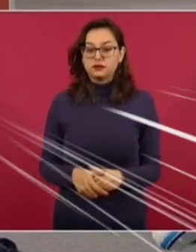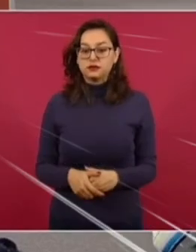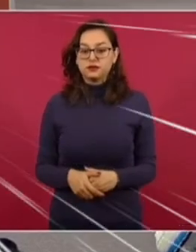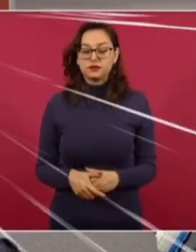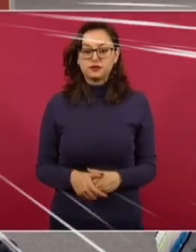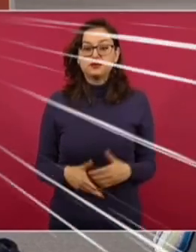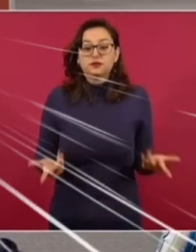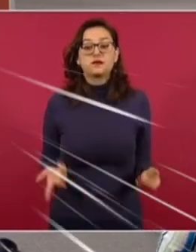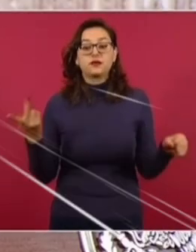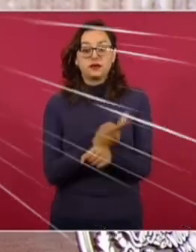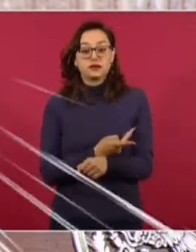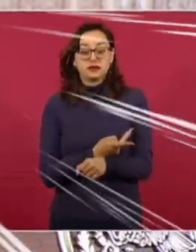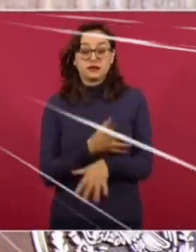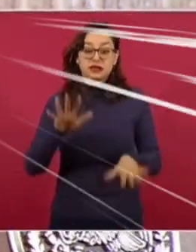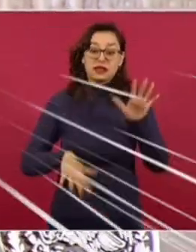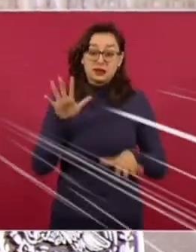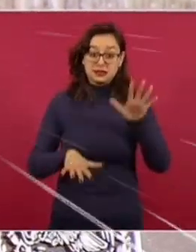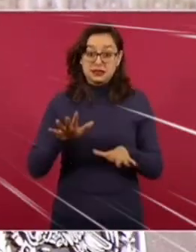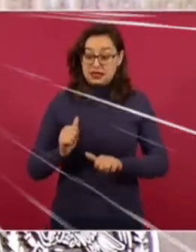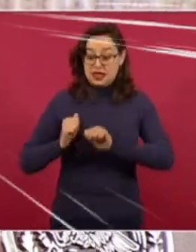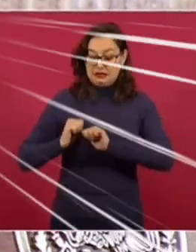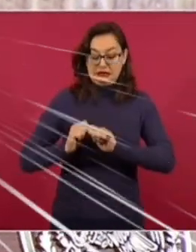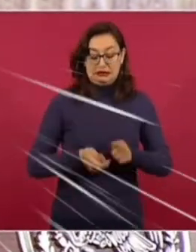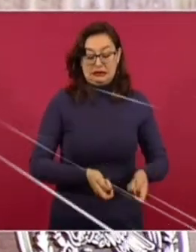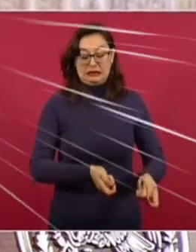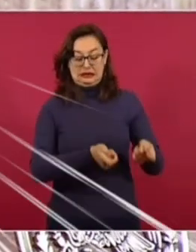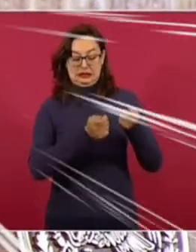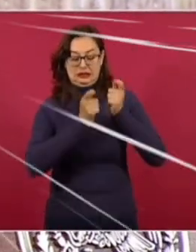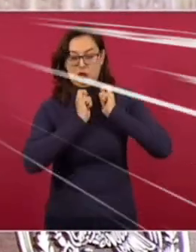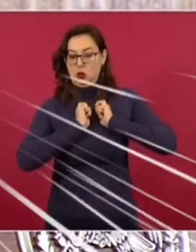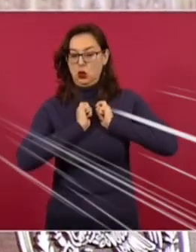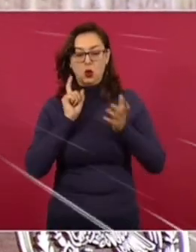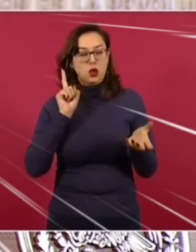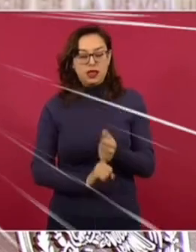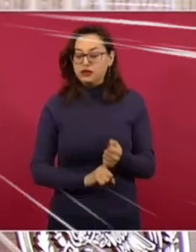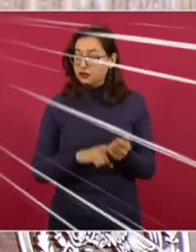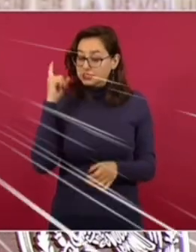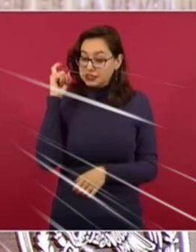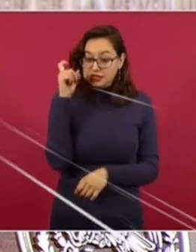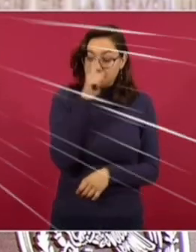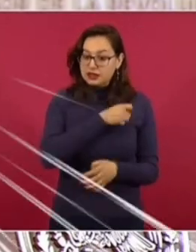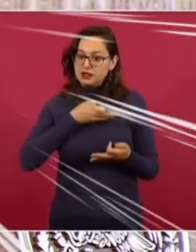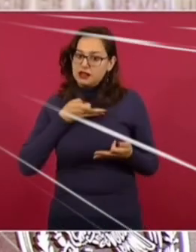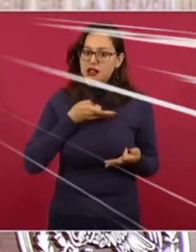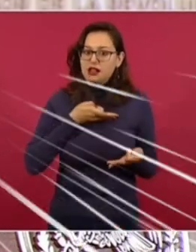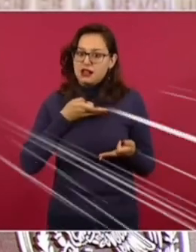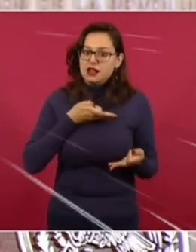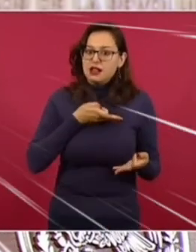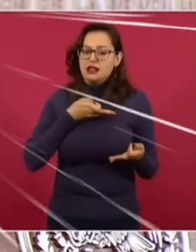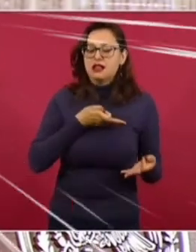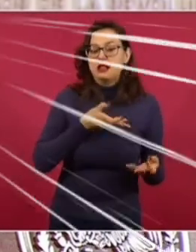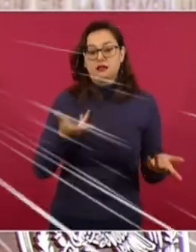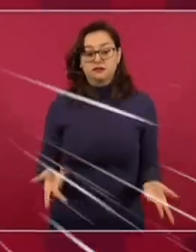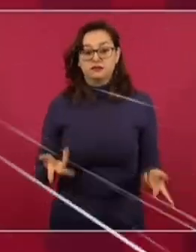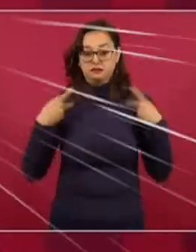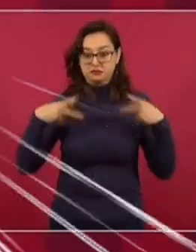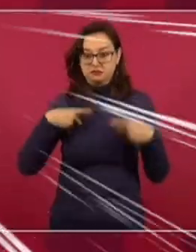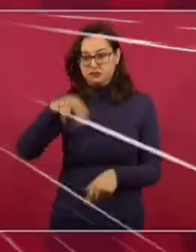ser. Porque el poder es una tremenda tentación. Aponta a los inteligentes